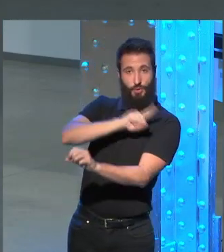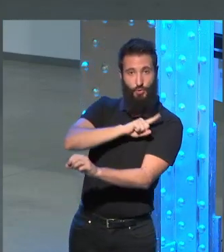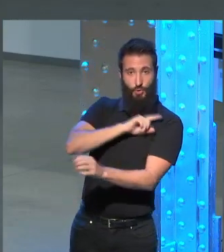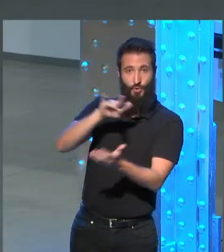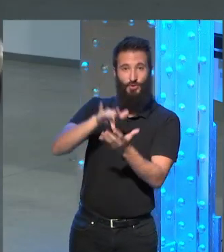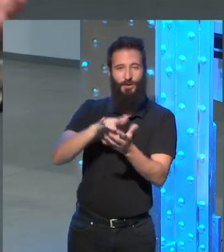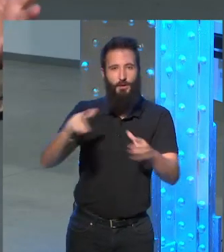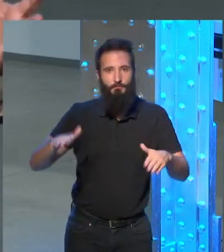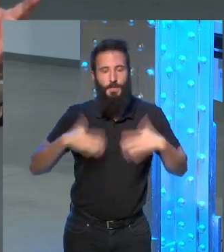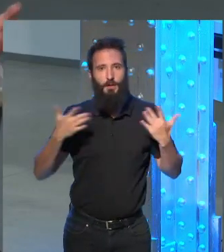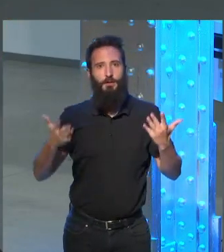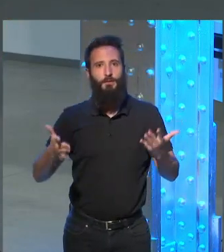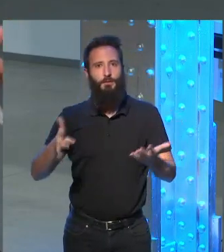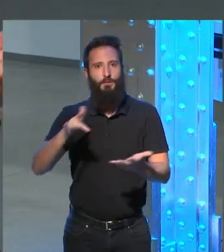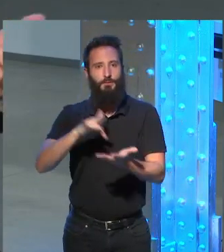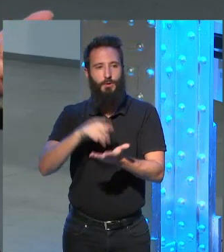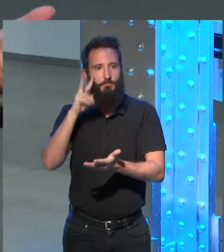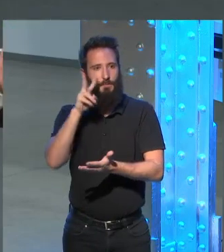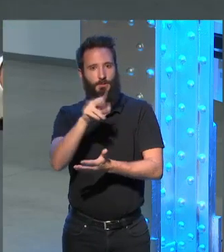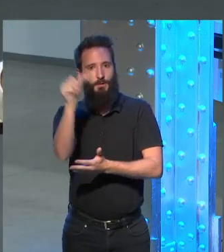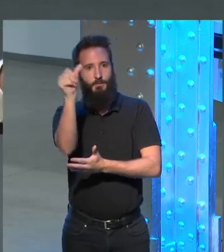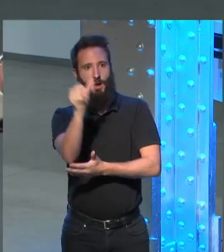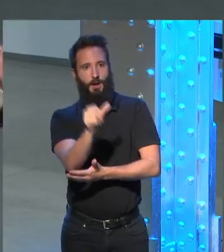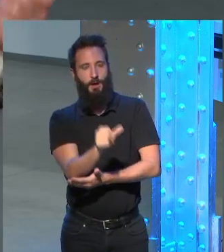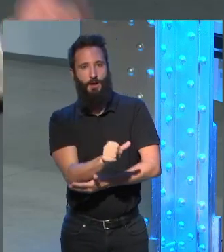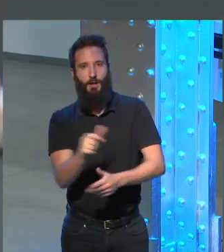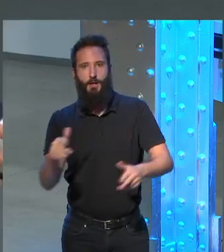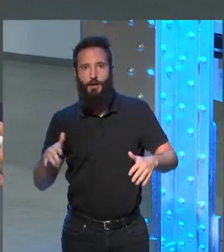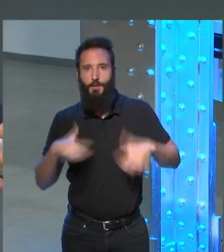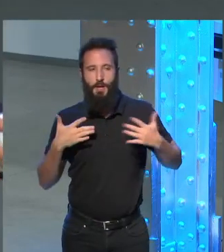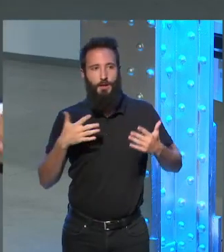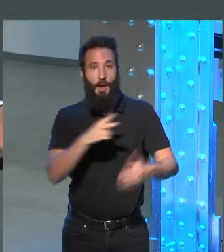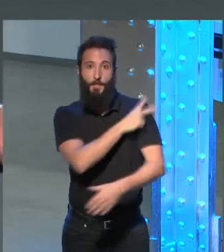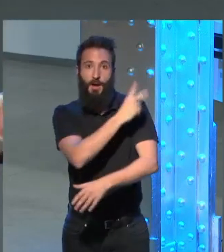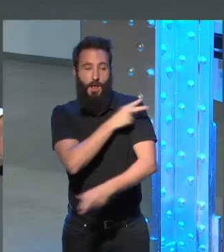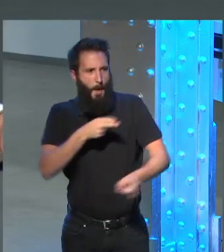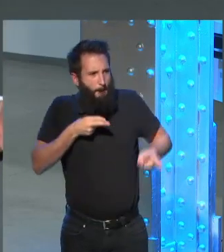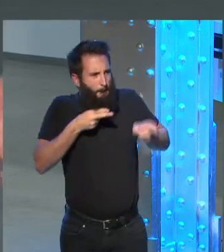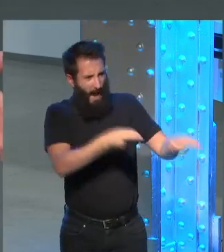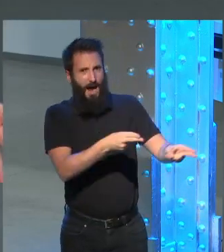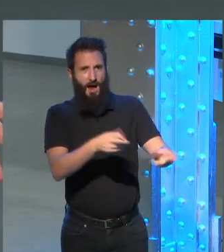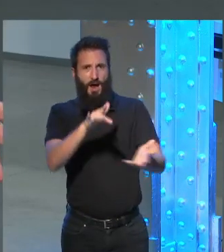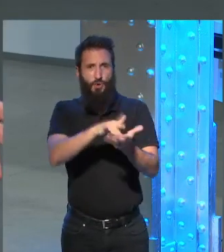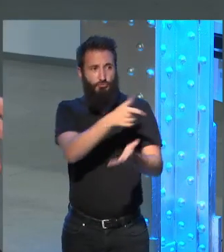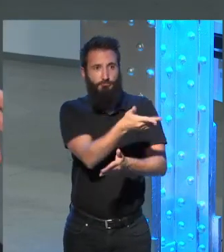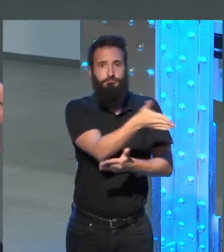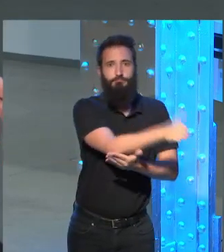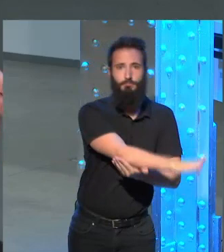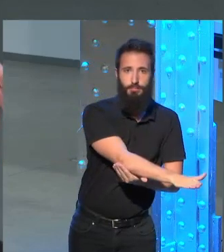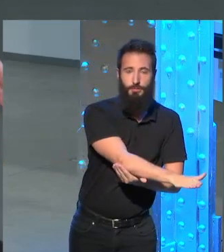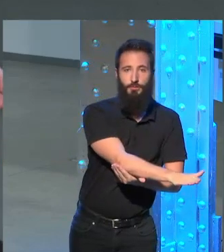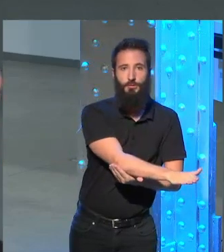y de pronto como si estuviéramos viendo una película veo que le disparan y que ese señor ese guardia cae muerto